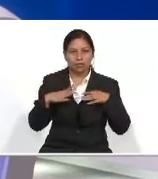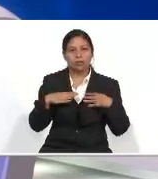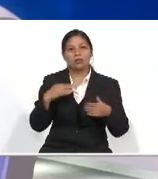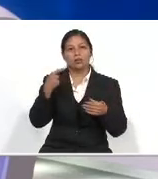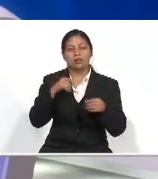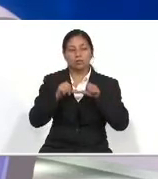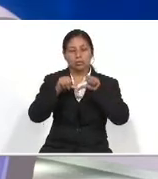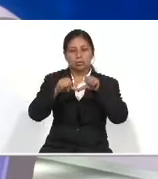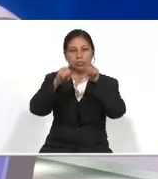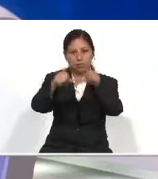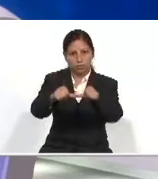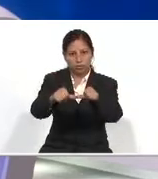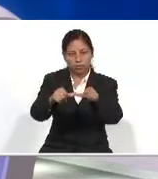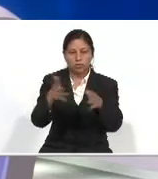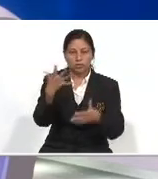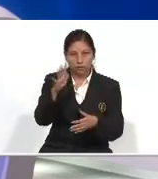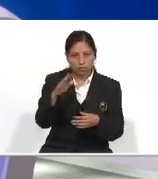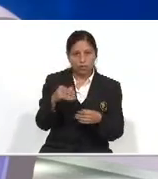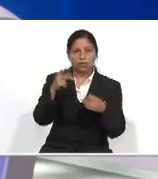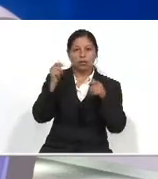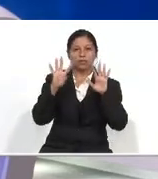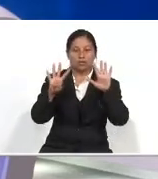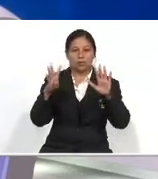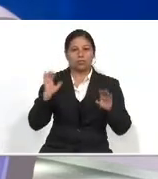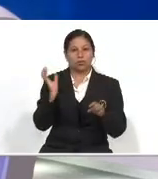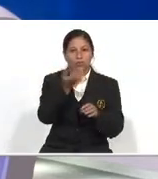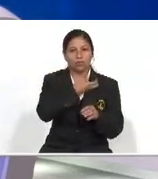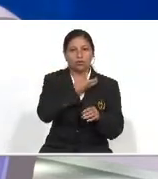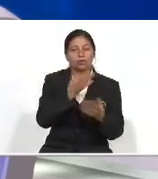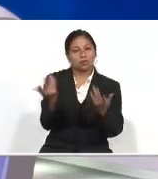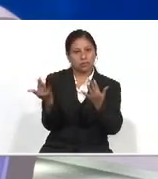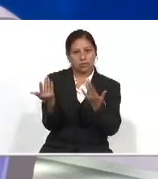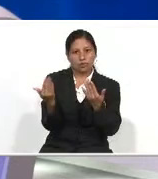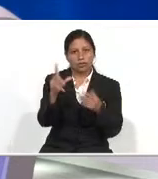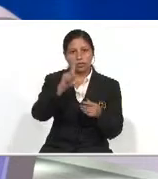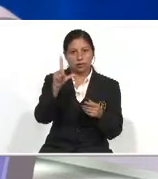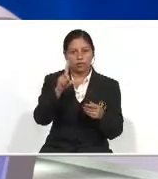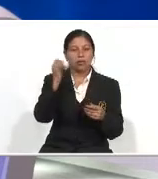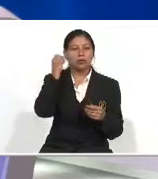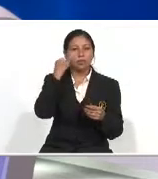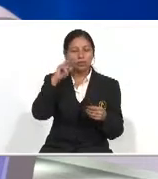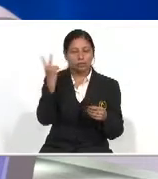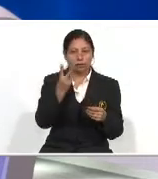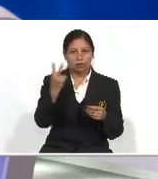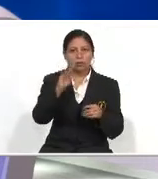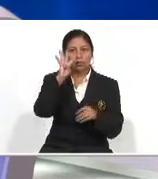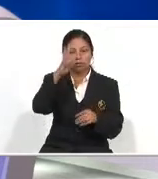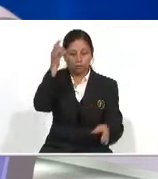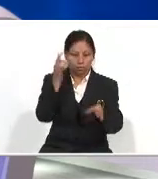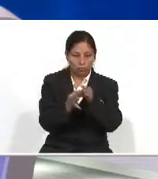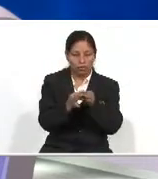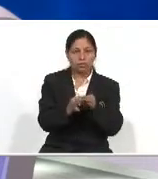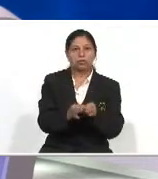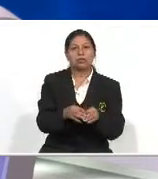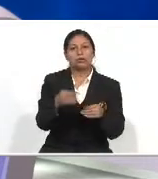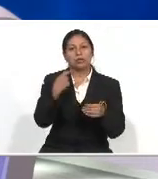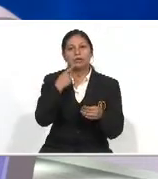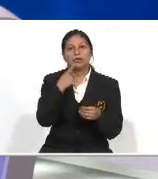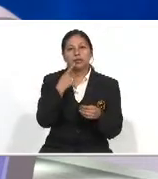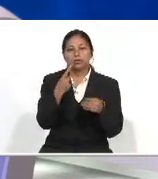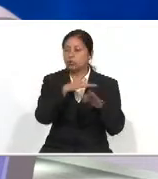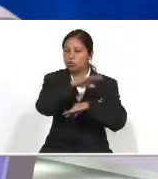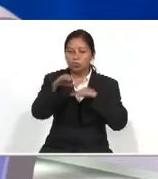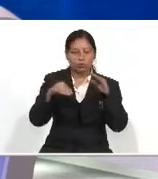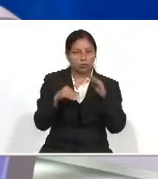invitamos A que continúe Con la programación regular De Canal 9 Del Congreso de la República Esperamos Lunes, miércoles y viernes En punto de las 4 de la tarde Para que usted se